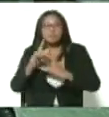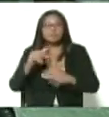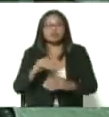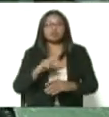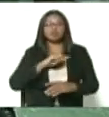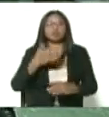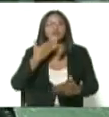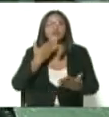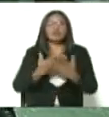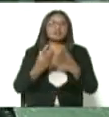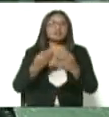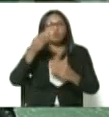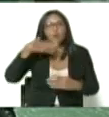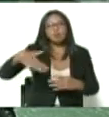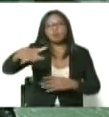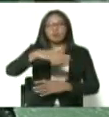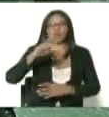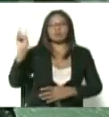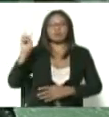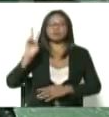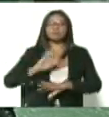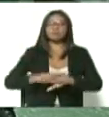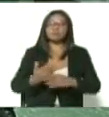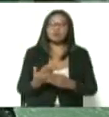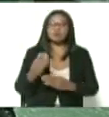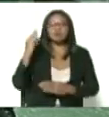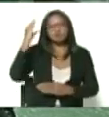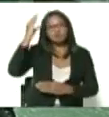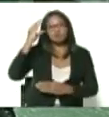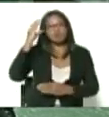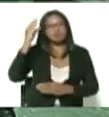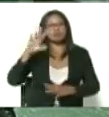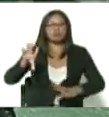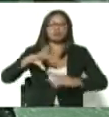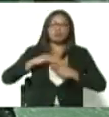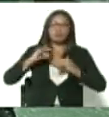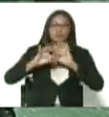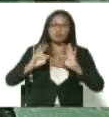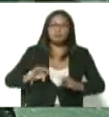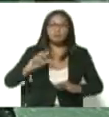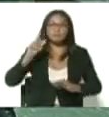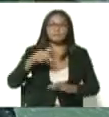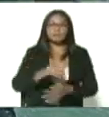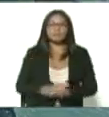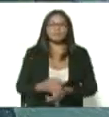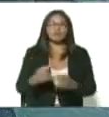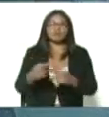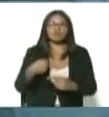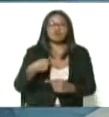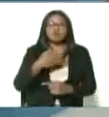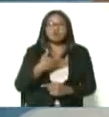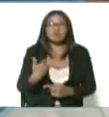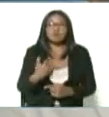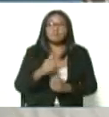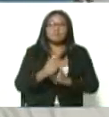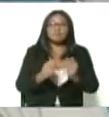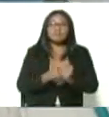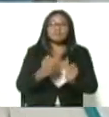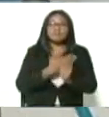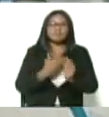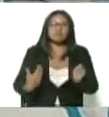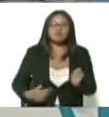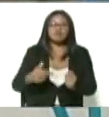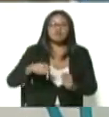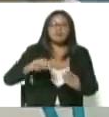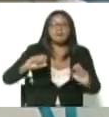le damos las gracias a todo el pueblo venezolano por la conciencia con la que ha asumido esta pandemia, pero yo quiero especialmente, vicepresidenta, hoy